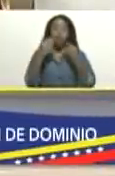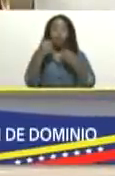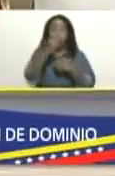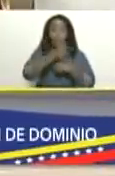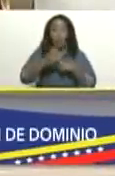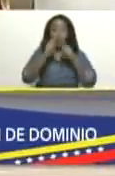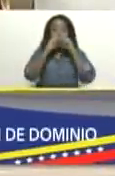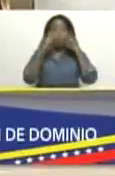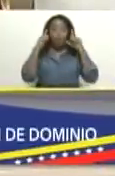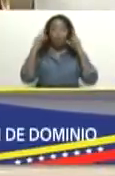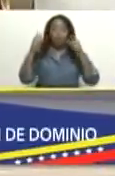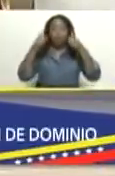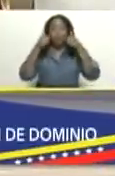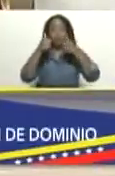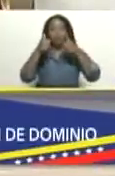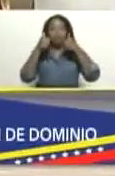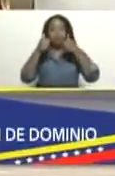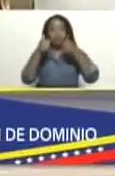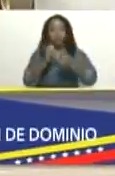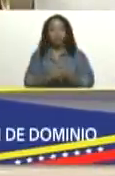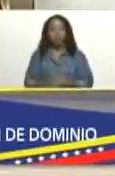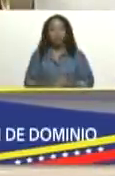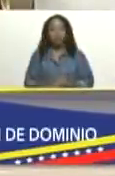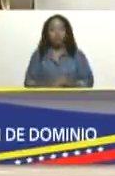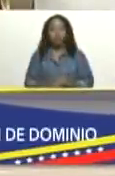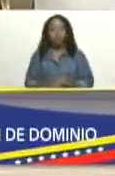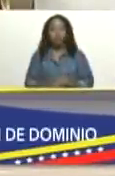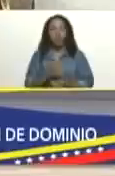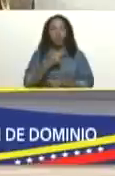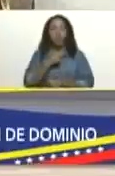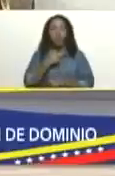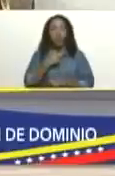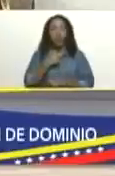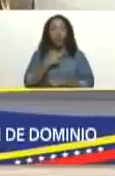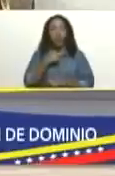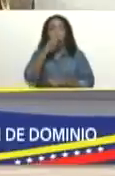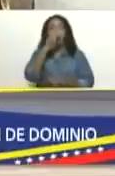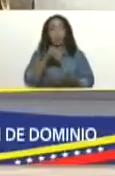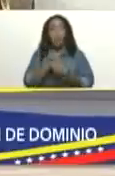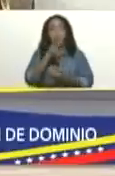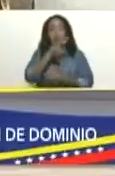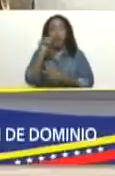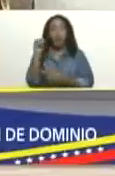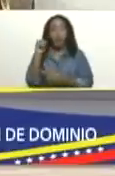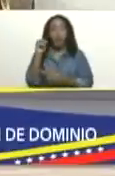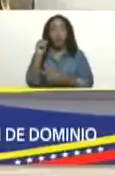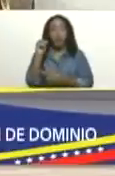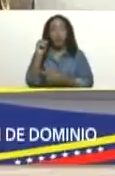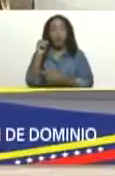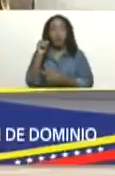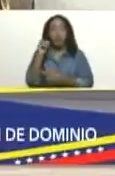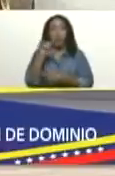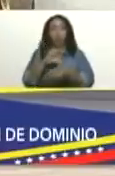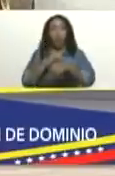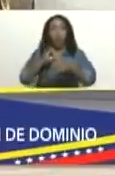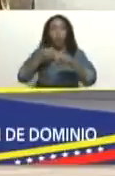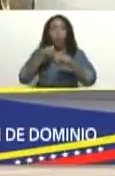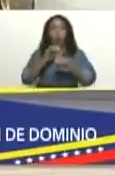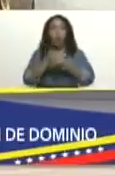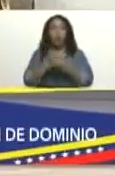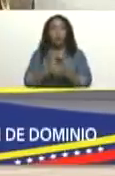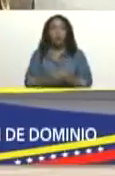mascarilla. Me parece bueno. Mira, yo tenía desde el 2020 que llegó la Jorge, doctor Rodríguez,